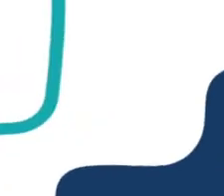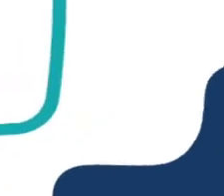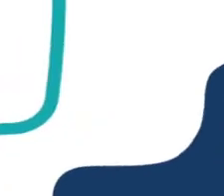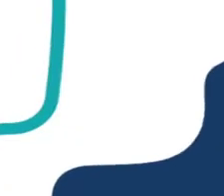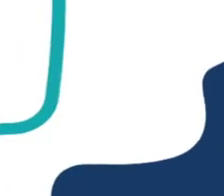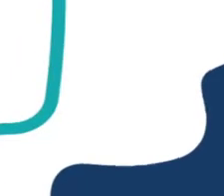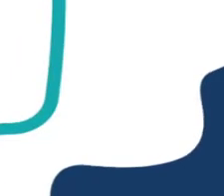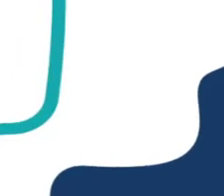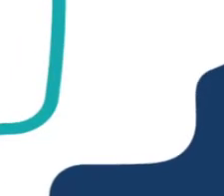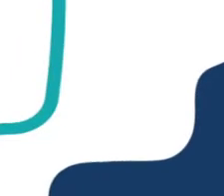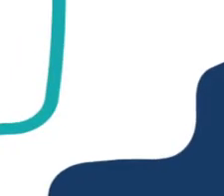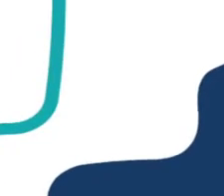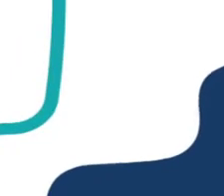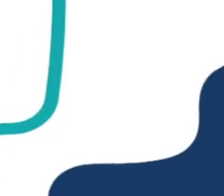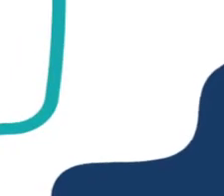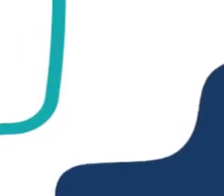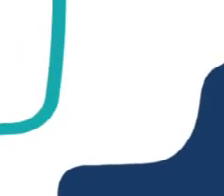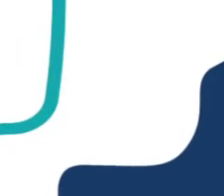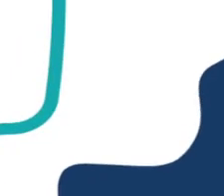Vamos a la siguiente materia.